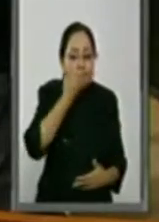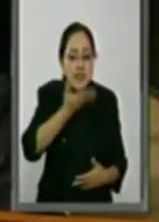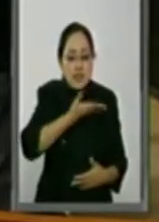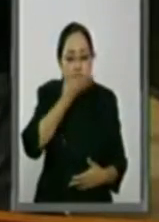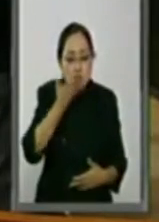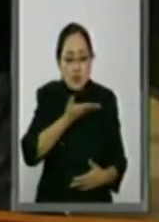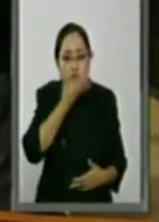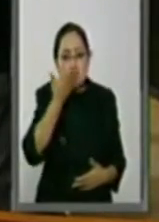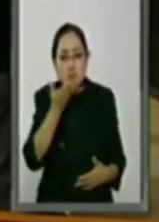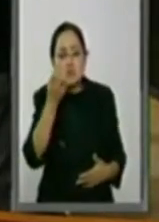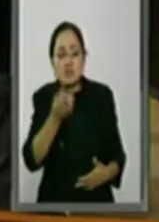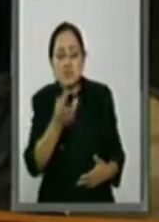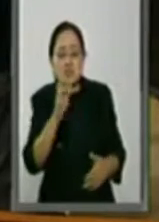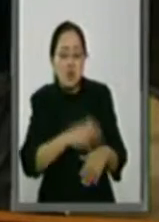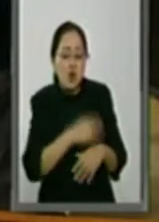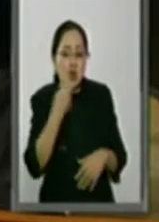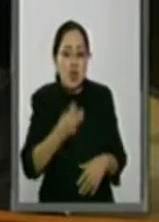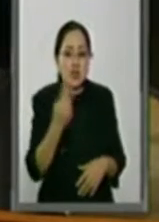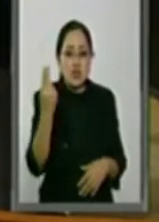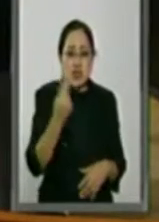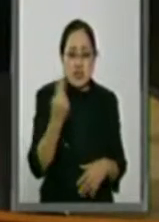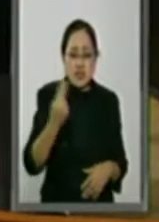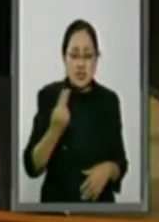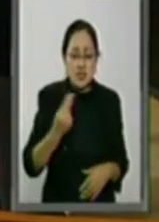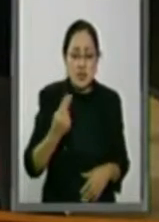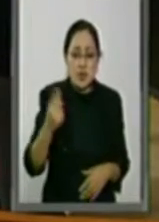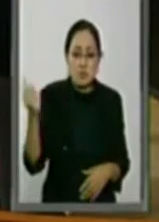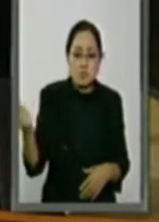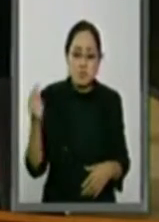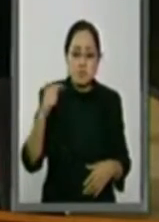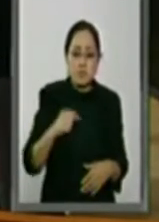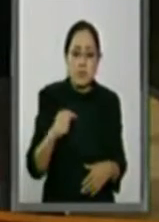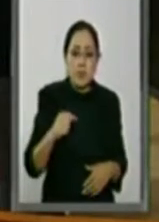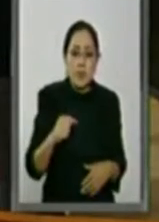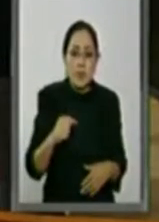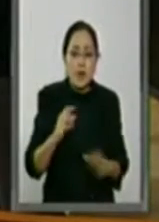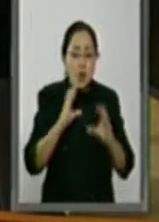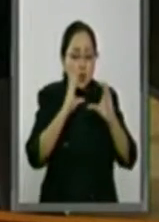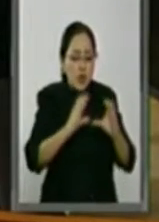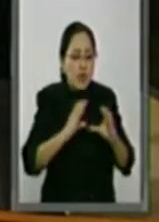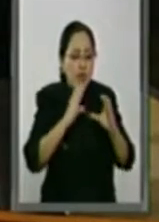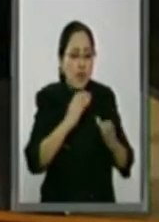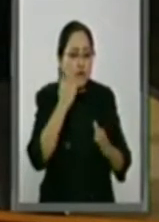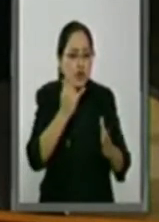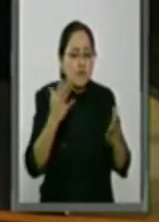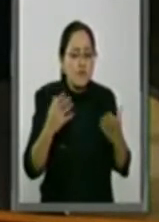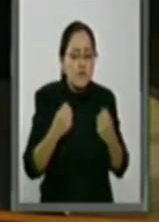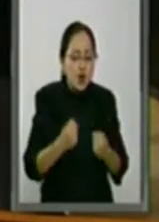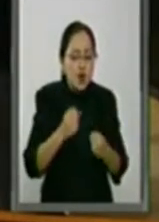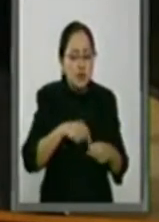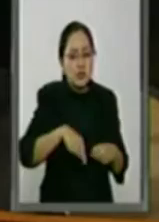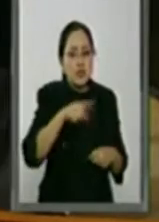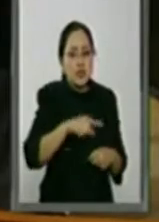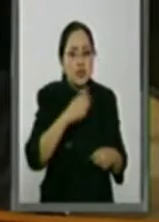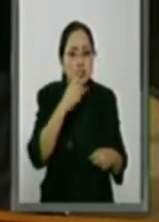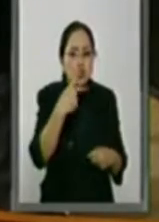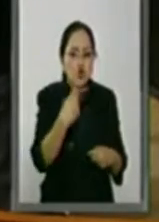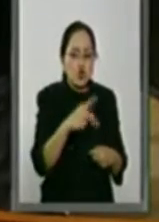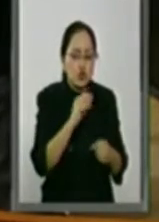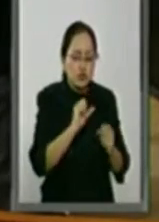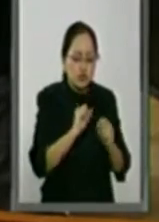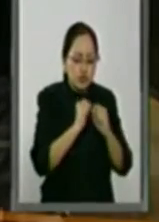Por este motivo necesita de la preservación y fortalecimiento de sus símbolos